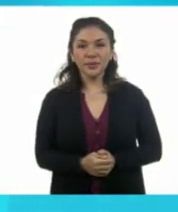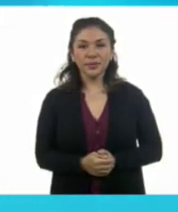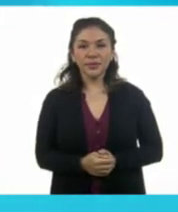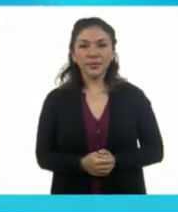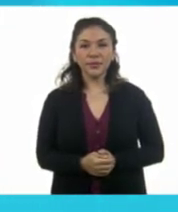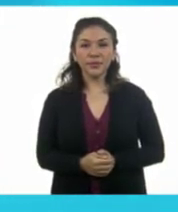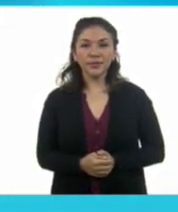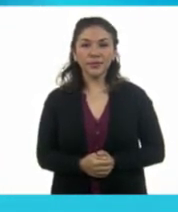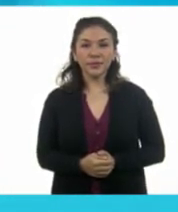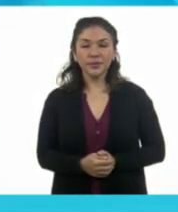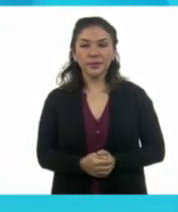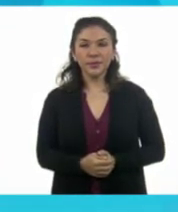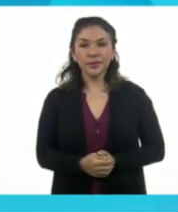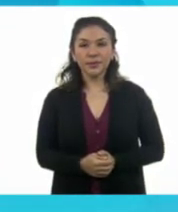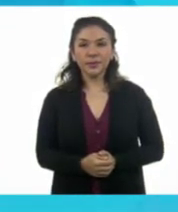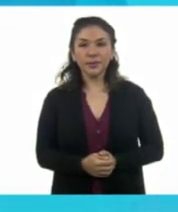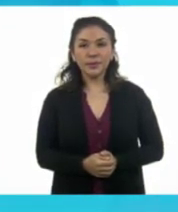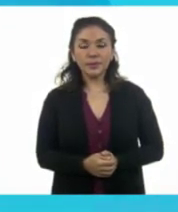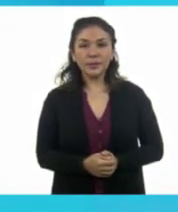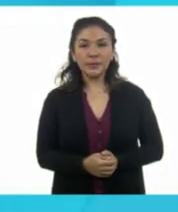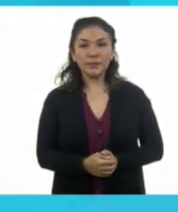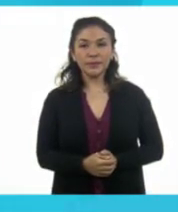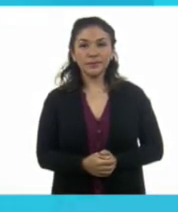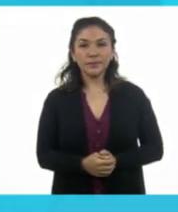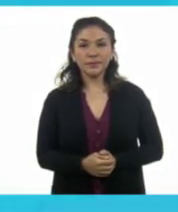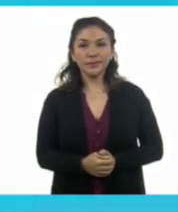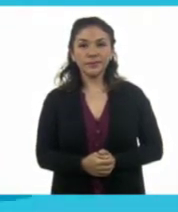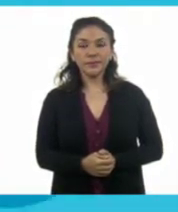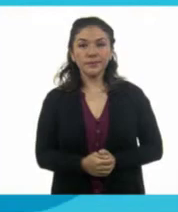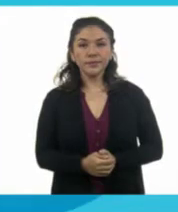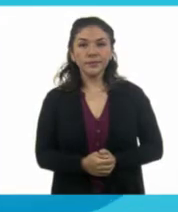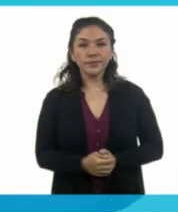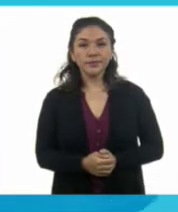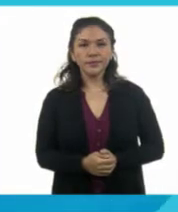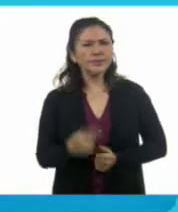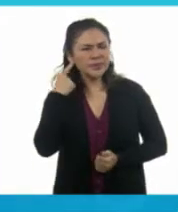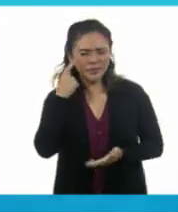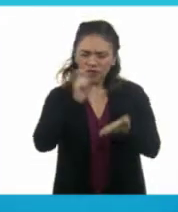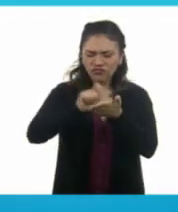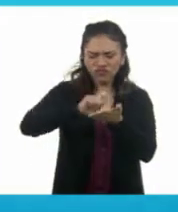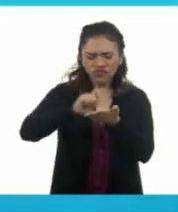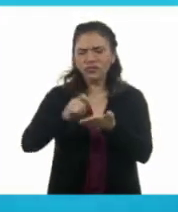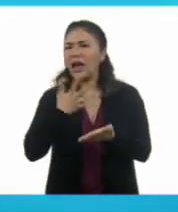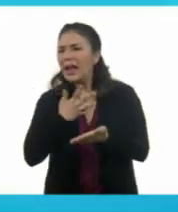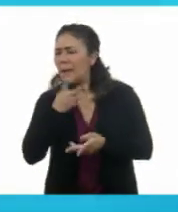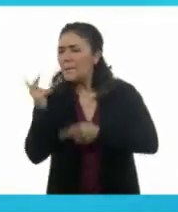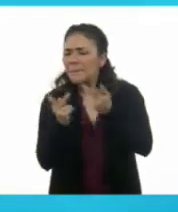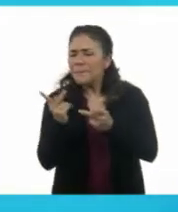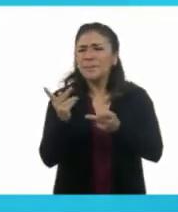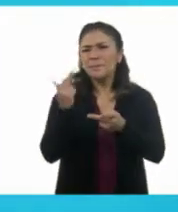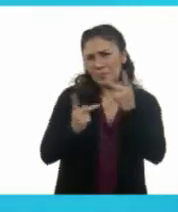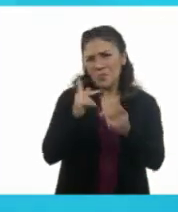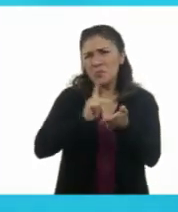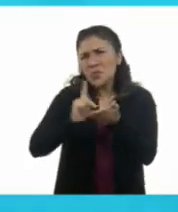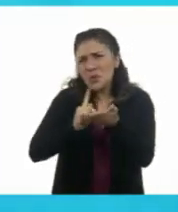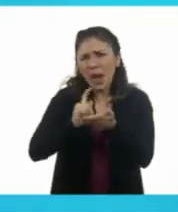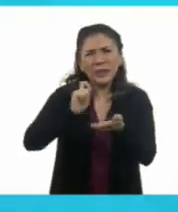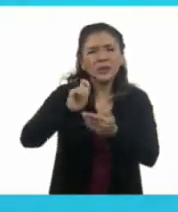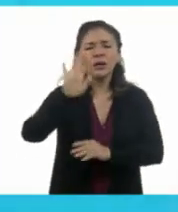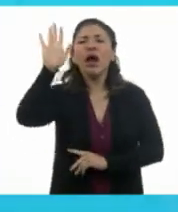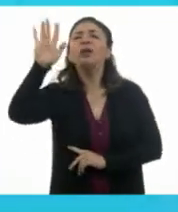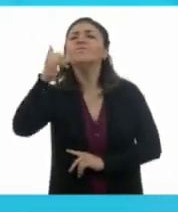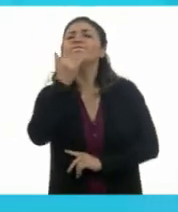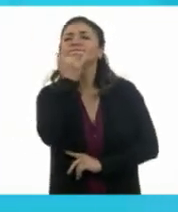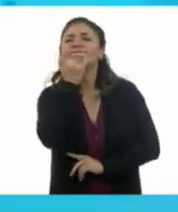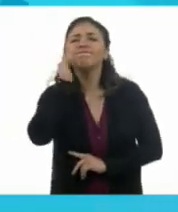Yo tenía una probadita para buscar mi pluma. Muy bien. ¿Tienes un exceso? Ahorita te presto mi lápiz. Ah, bueno. Eh, Nora.